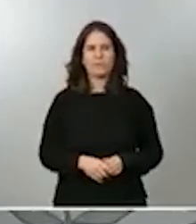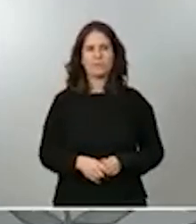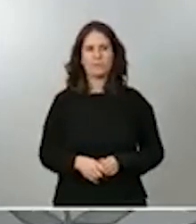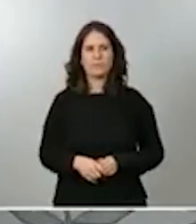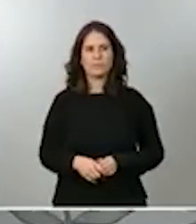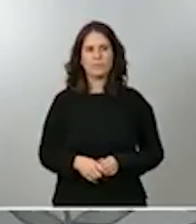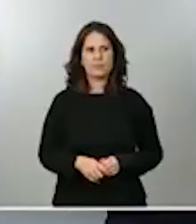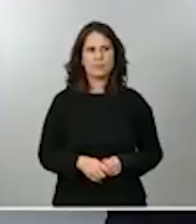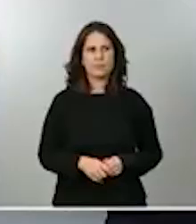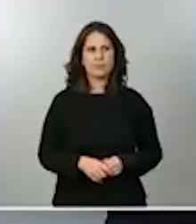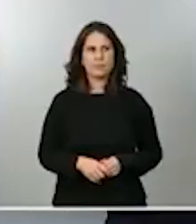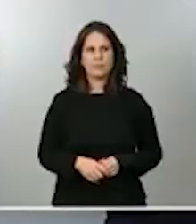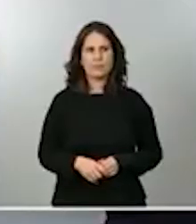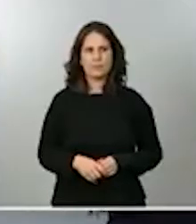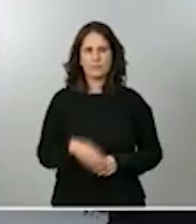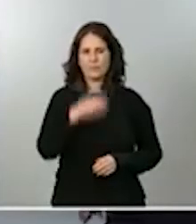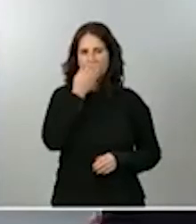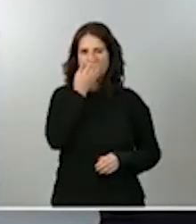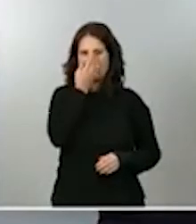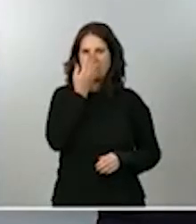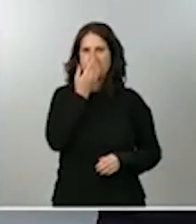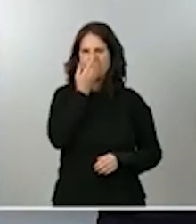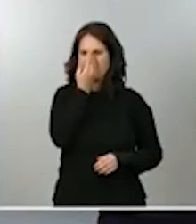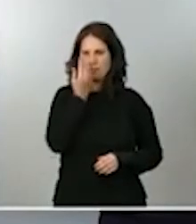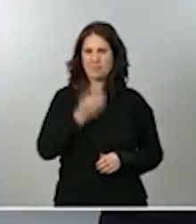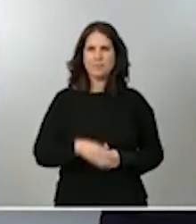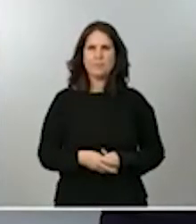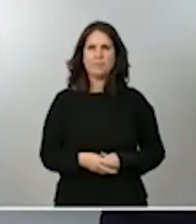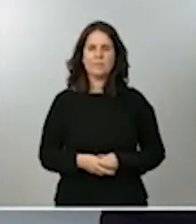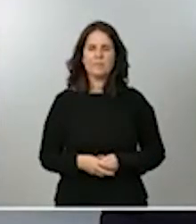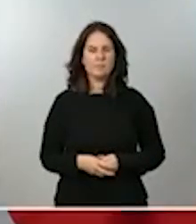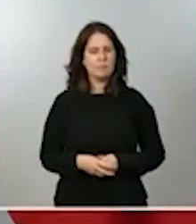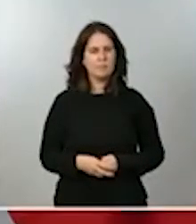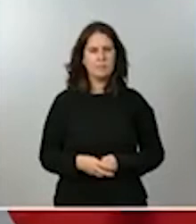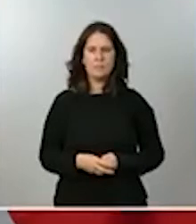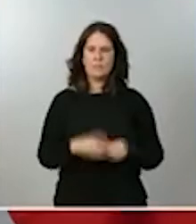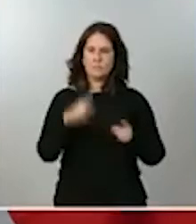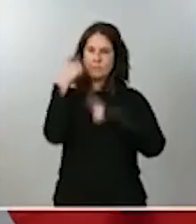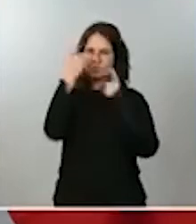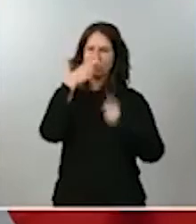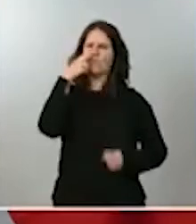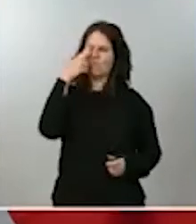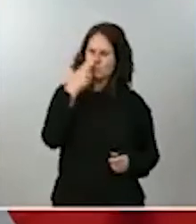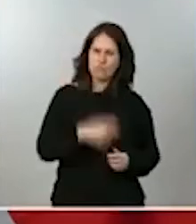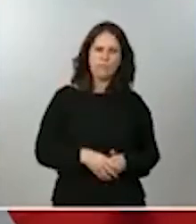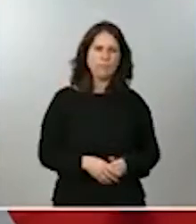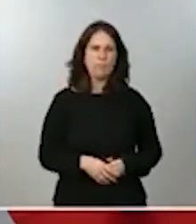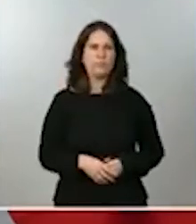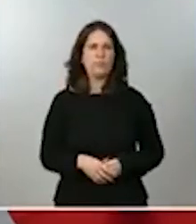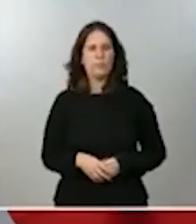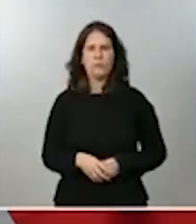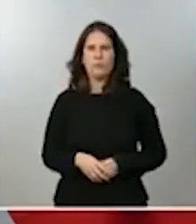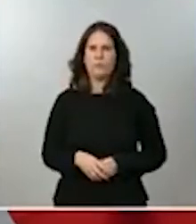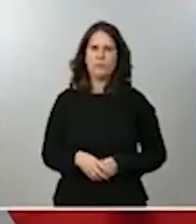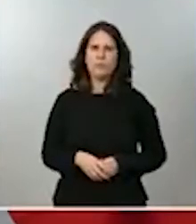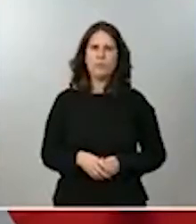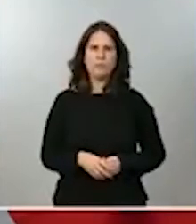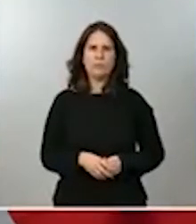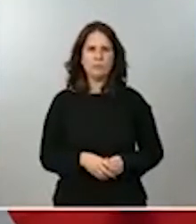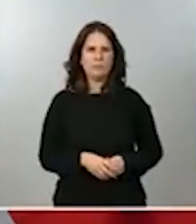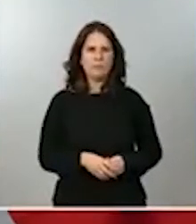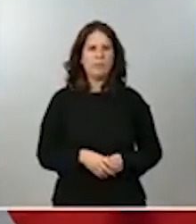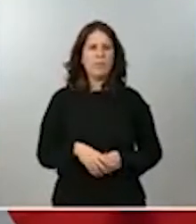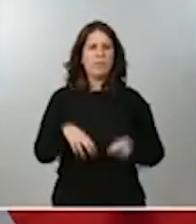Sí, en relación a esta pregunta, que es muy interesante también, como saben ustedes, esto está hablando de una